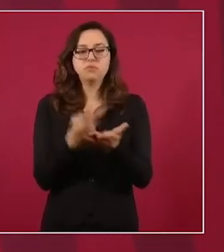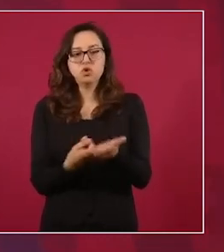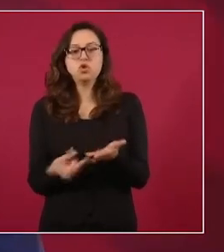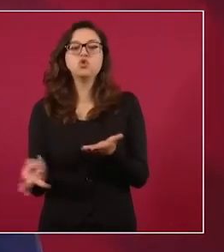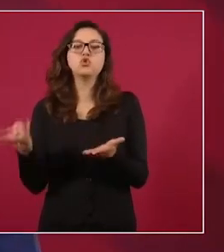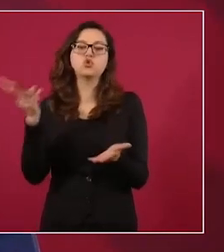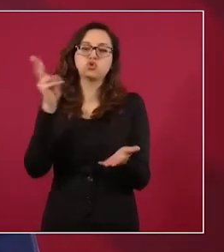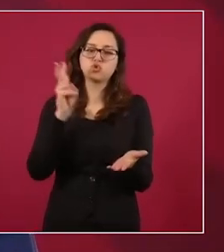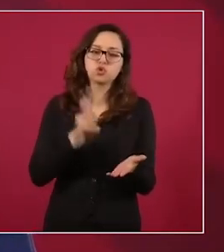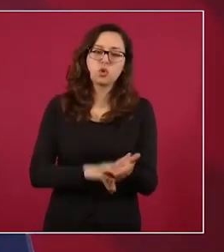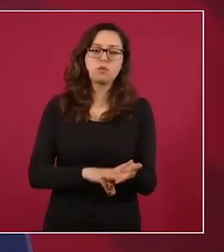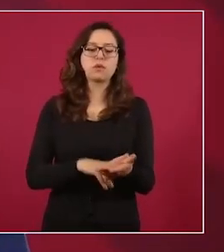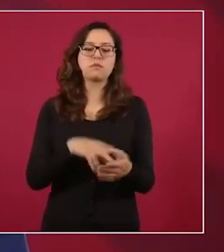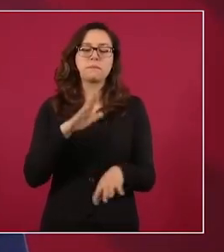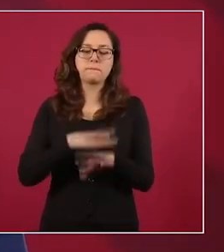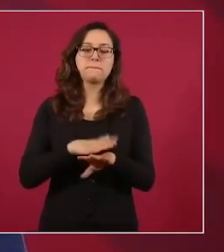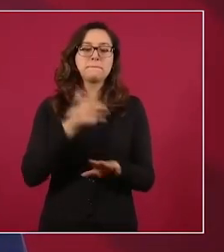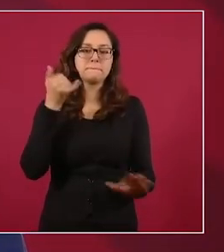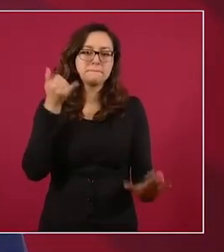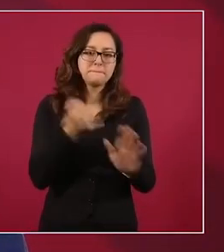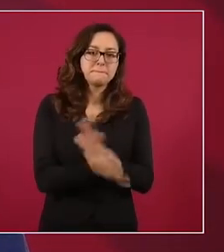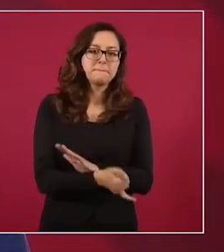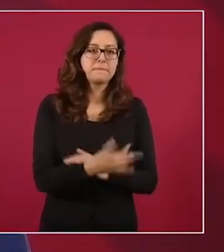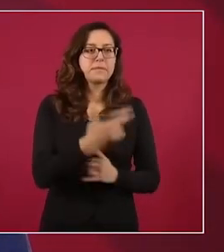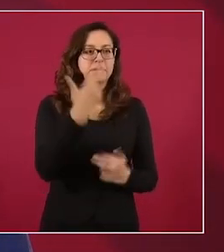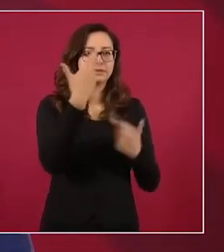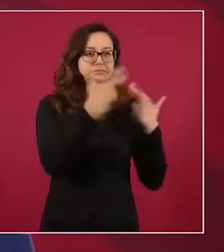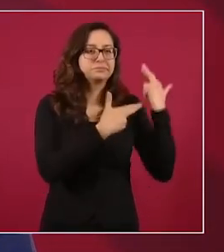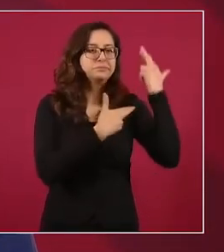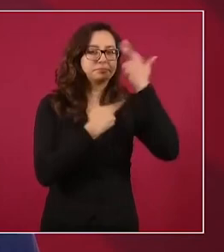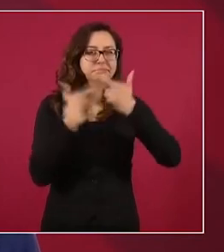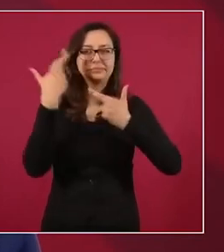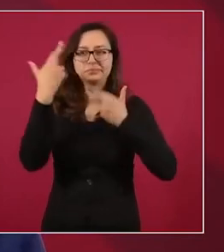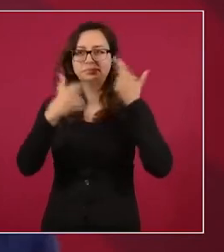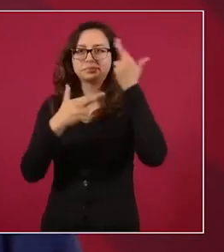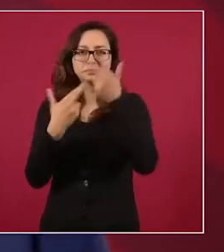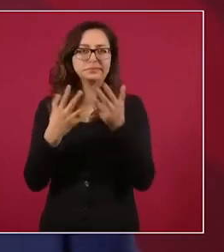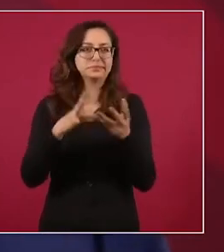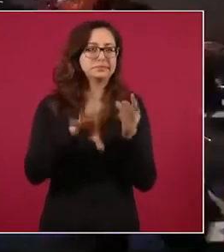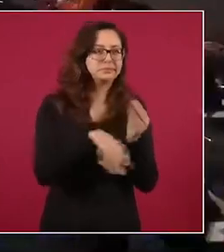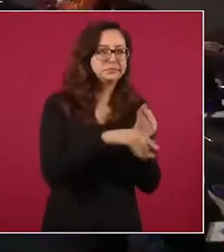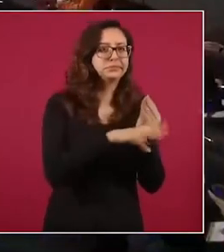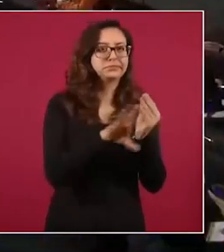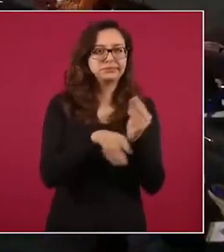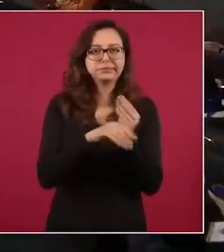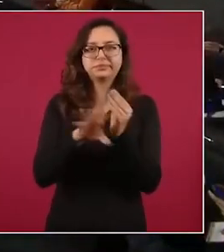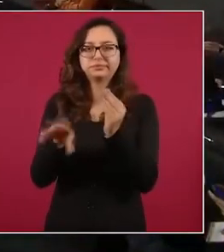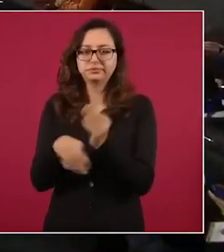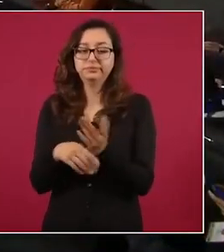ahora con motivo de esta réplica